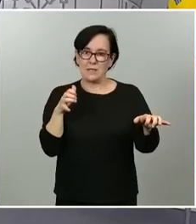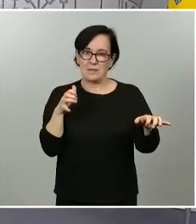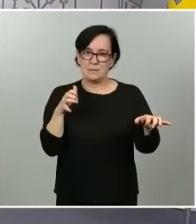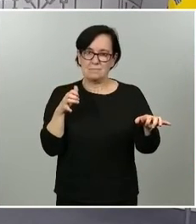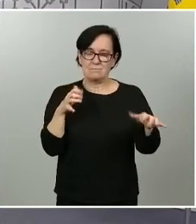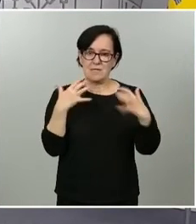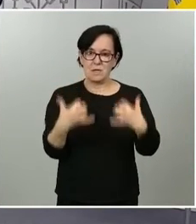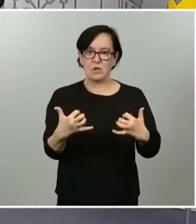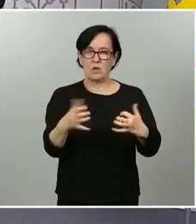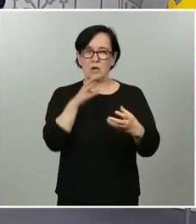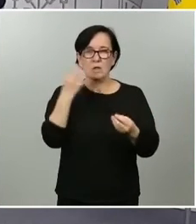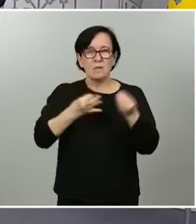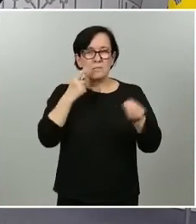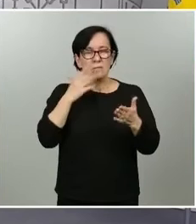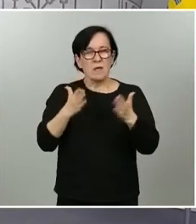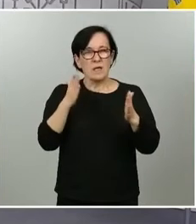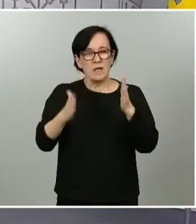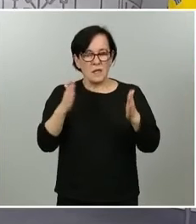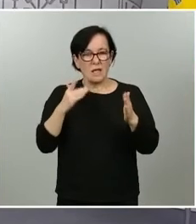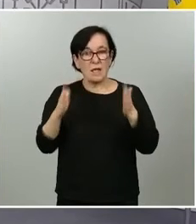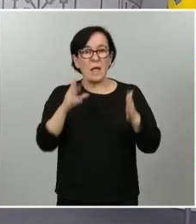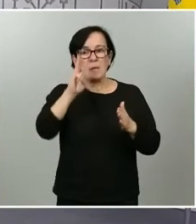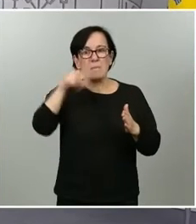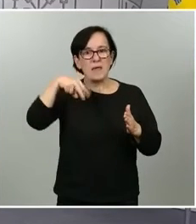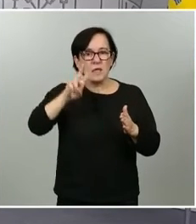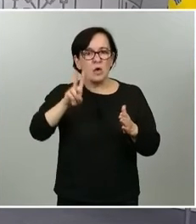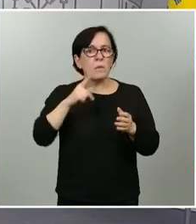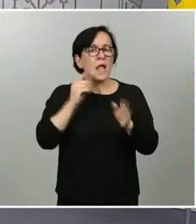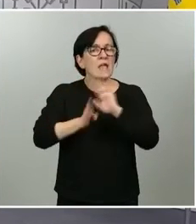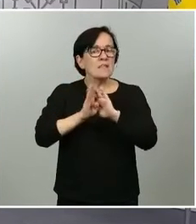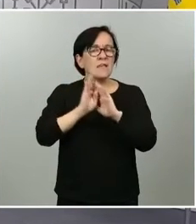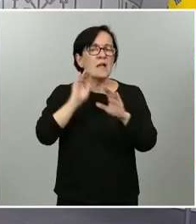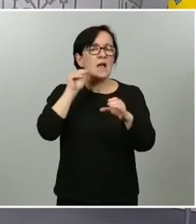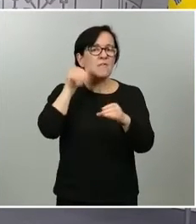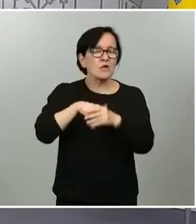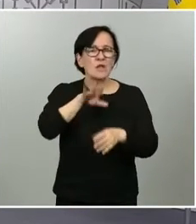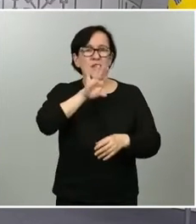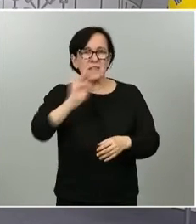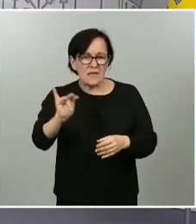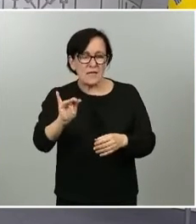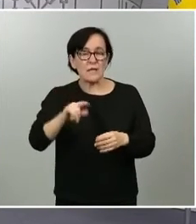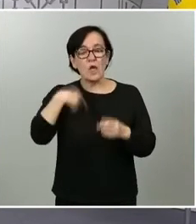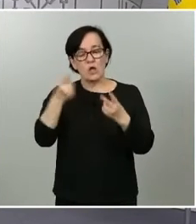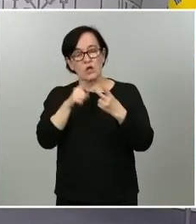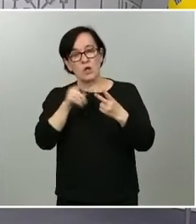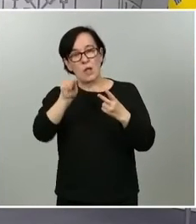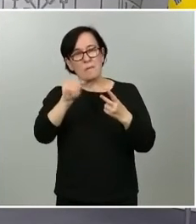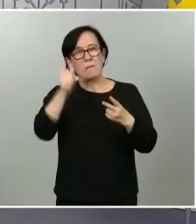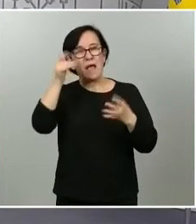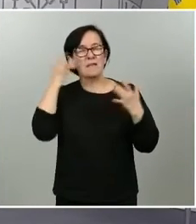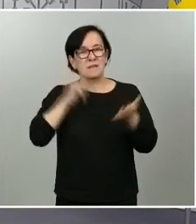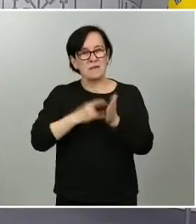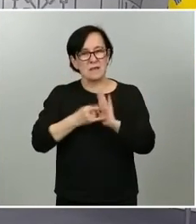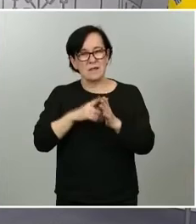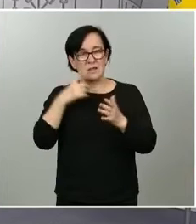tienen margen para convencer al PNV para que siga votando sí al estado de alarma y otra pregunta más técnica en el aspecto sanitario para el